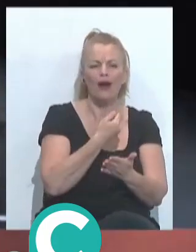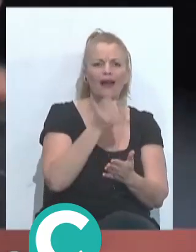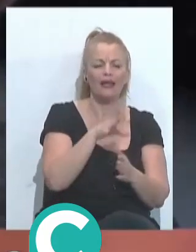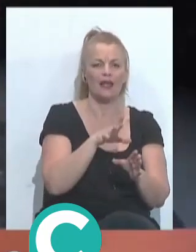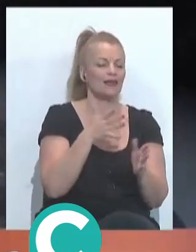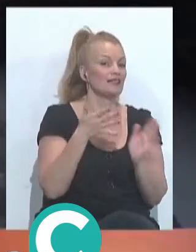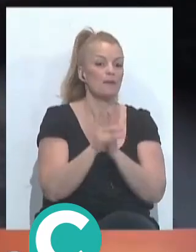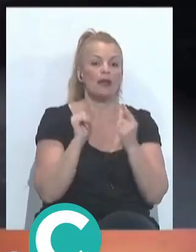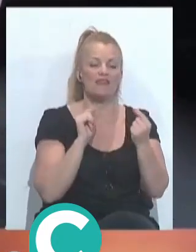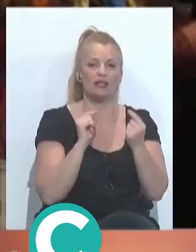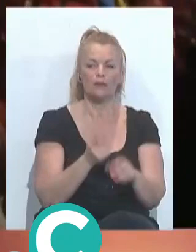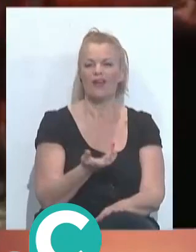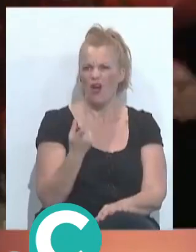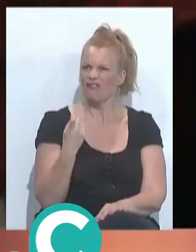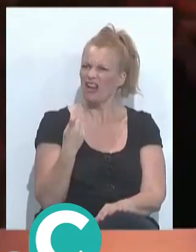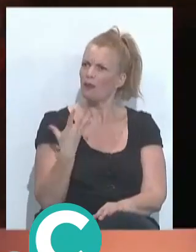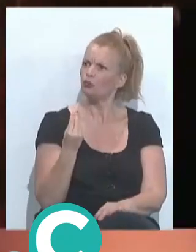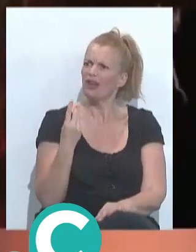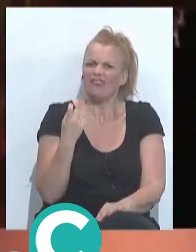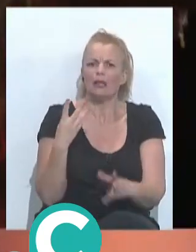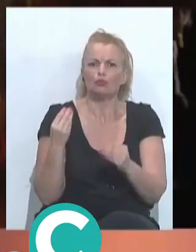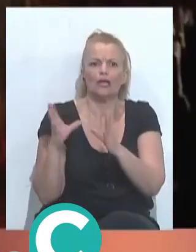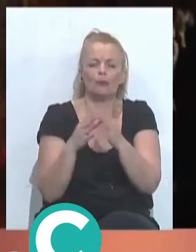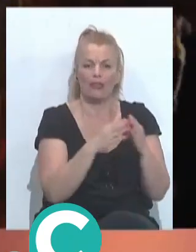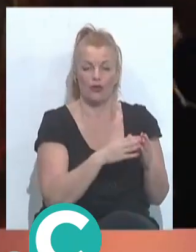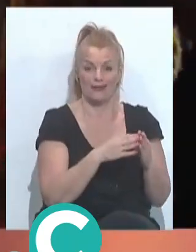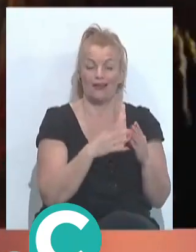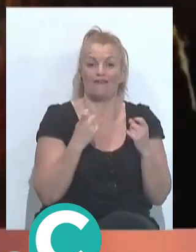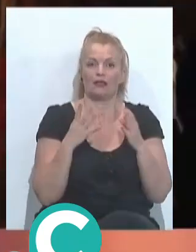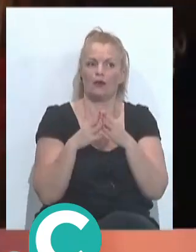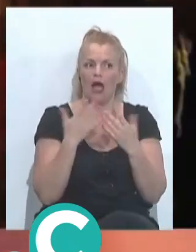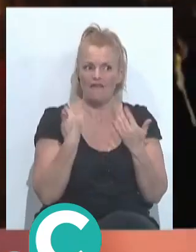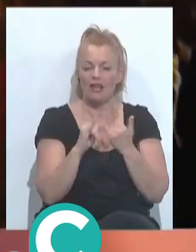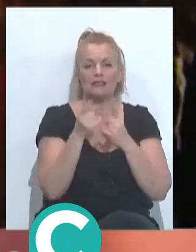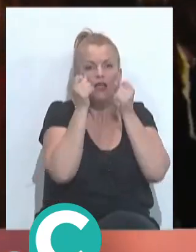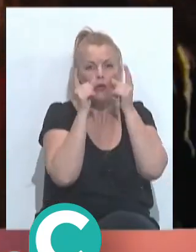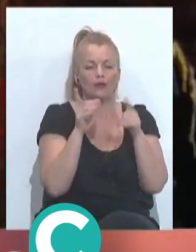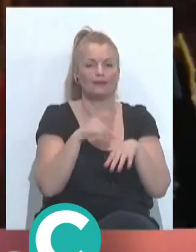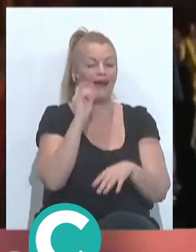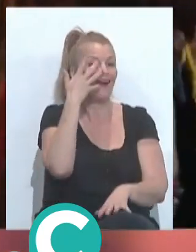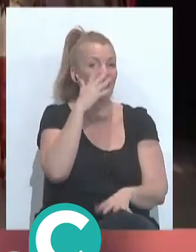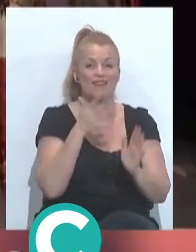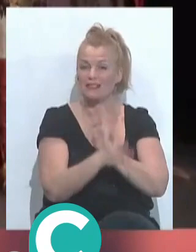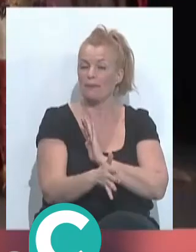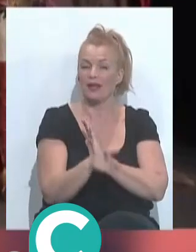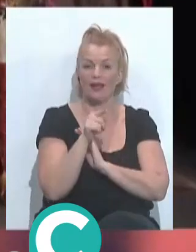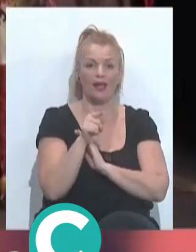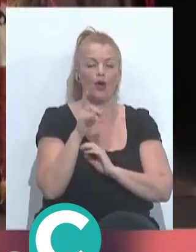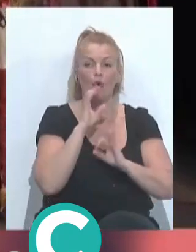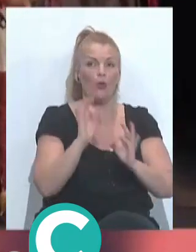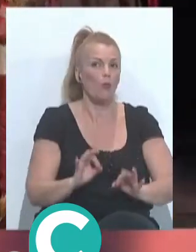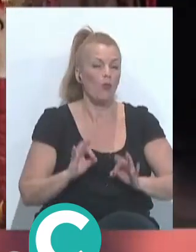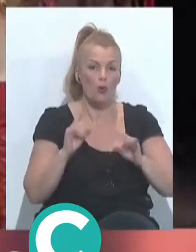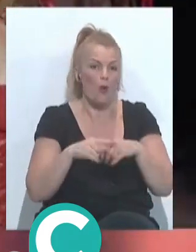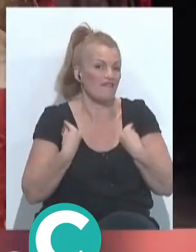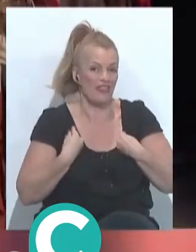nuestro debate siempre era de que faltan muchas, faltan muchas agrupaciones, al final uno se da cuenta que el carnaval siempre va a seguir como la